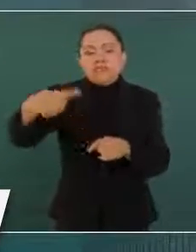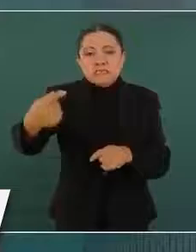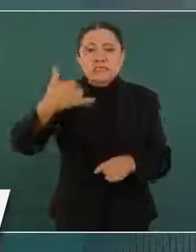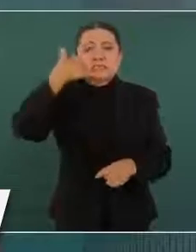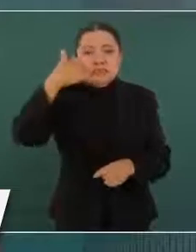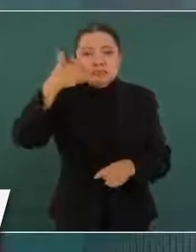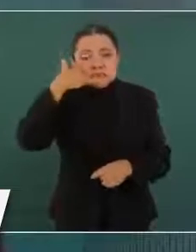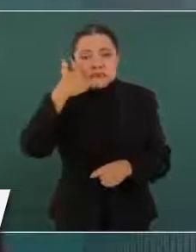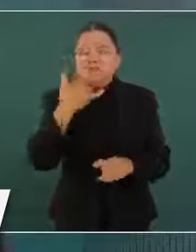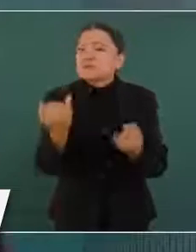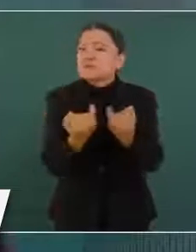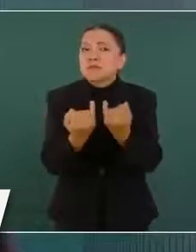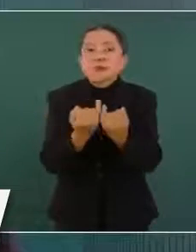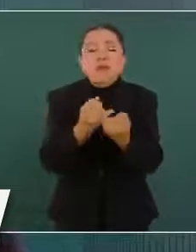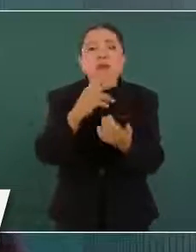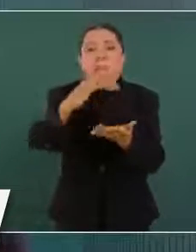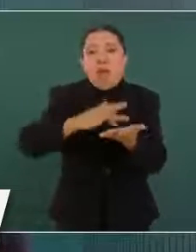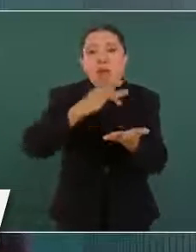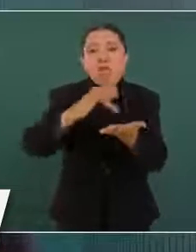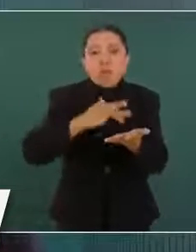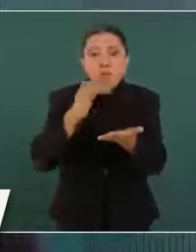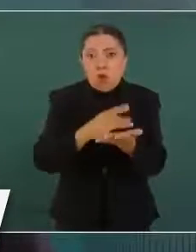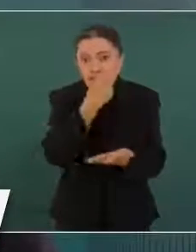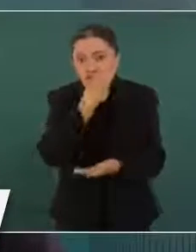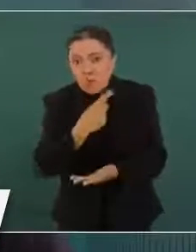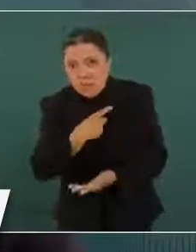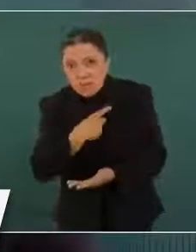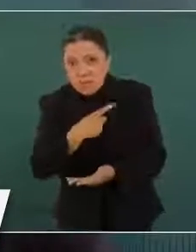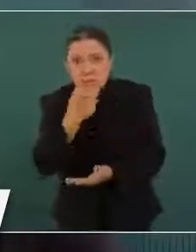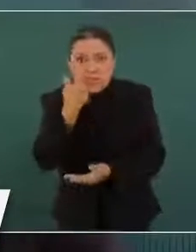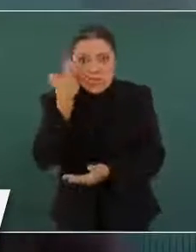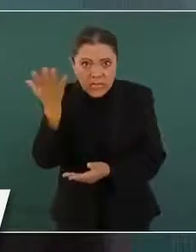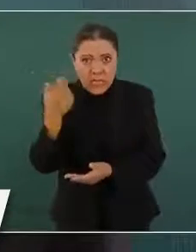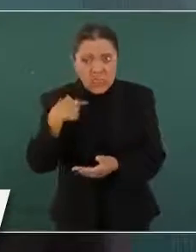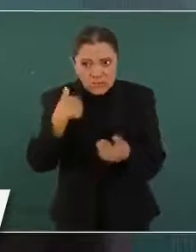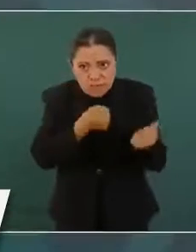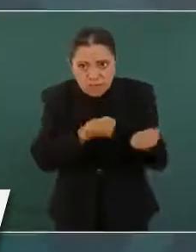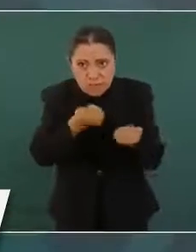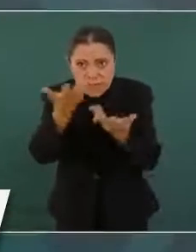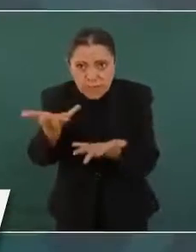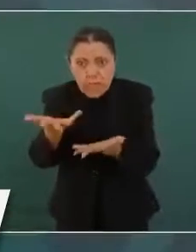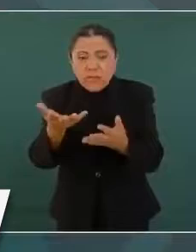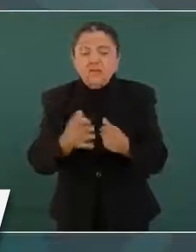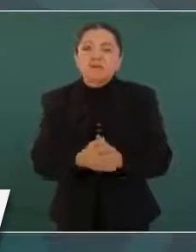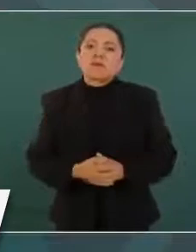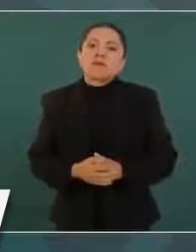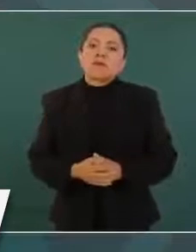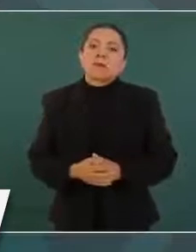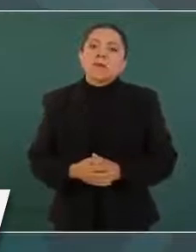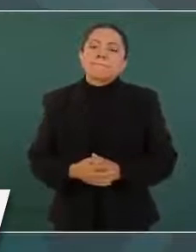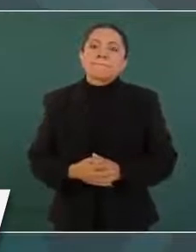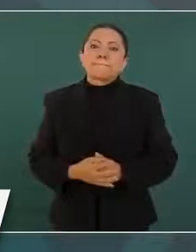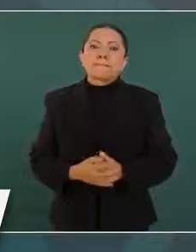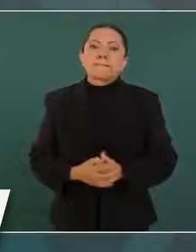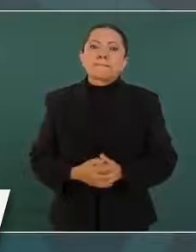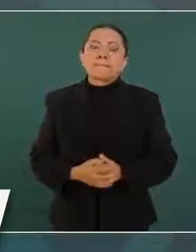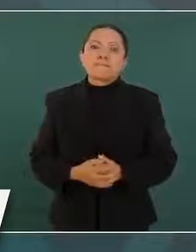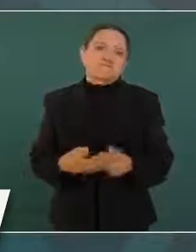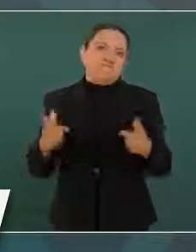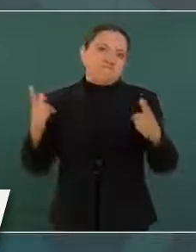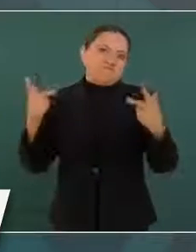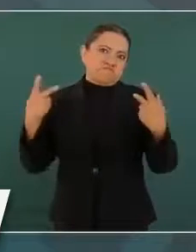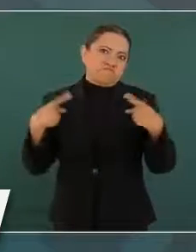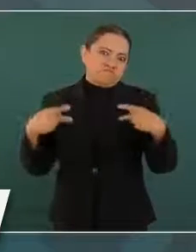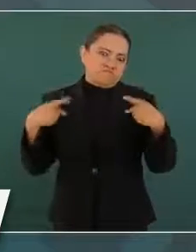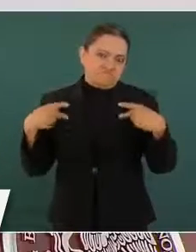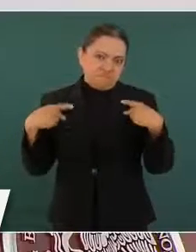fue en el sentido de que nos mandaban agentes